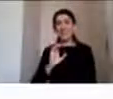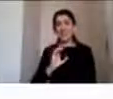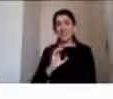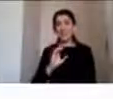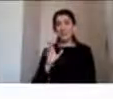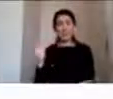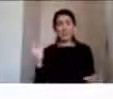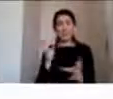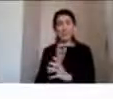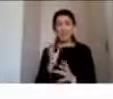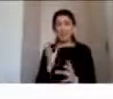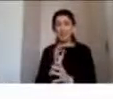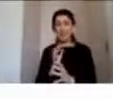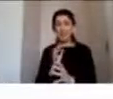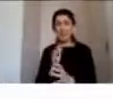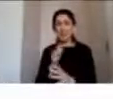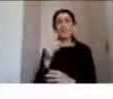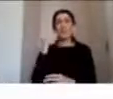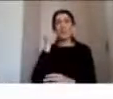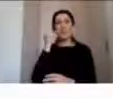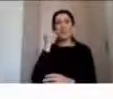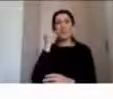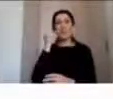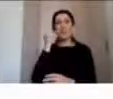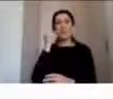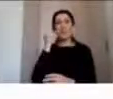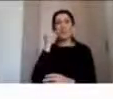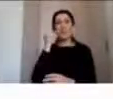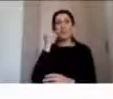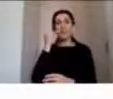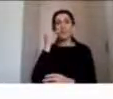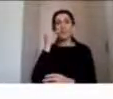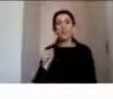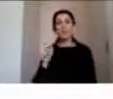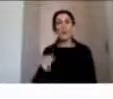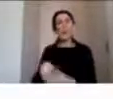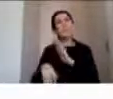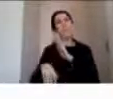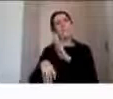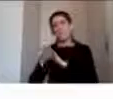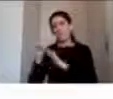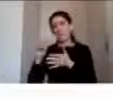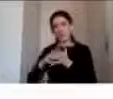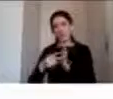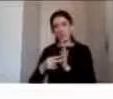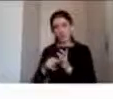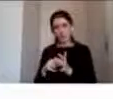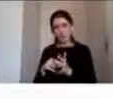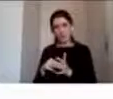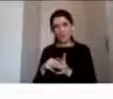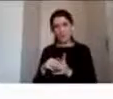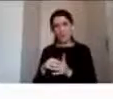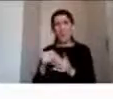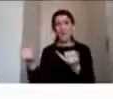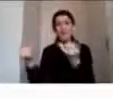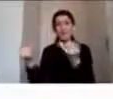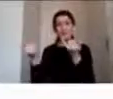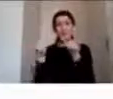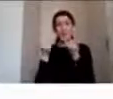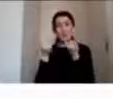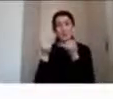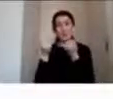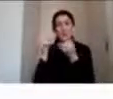déficits residuales a nivel de funciones ejecutivas serían mayores ser capaces de retener información mientras hacemos algo